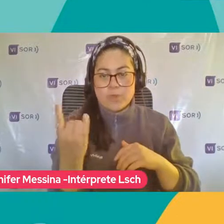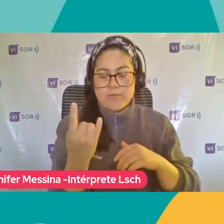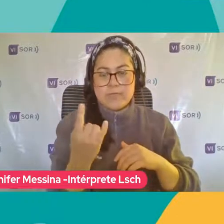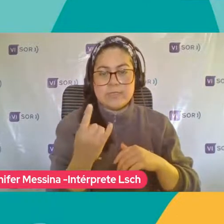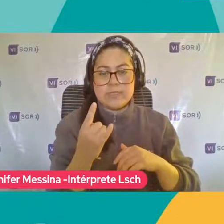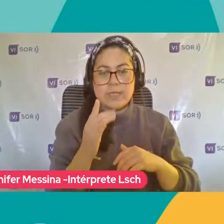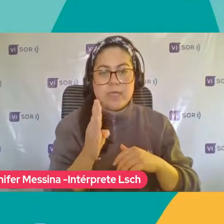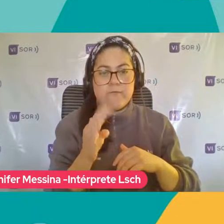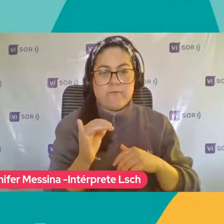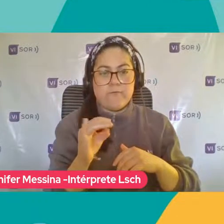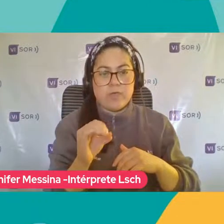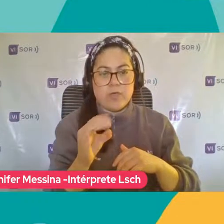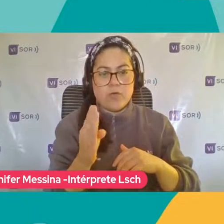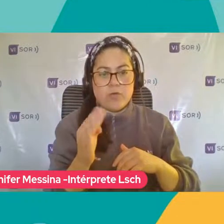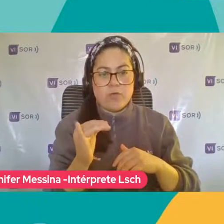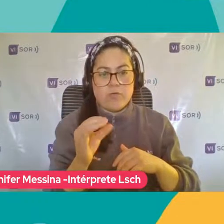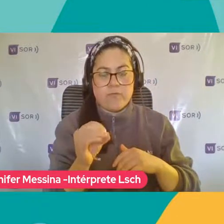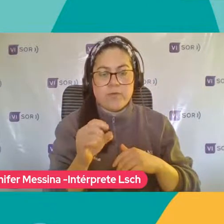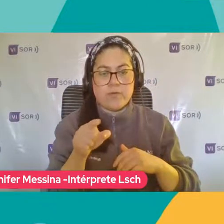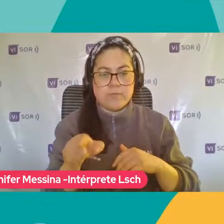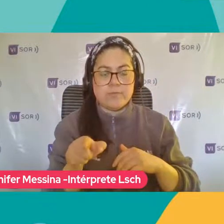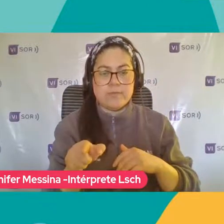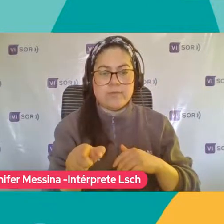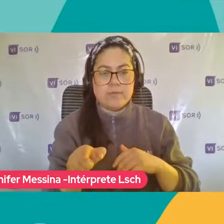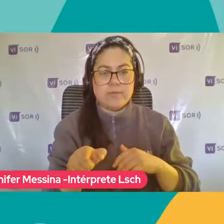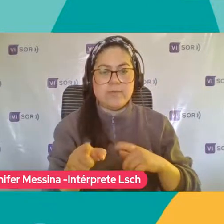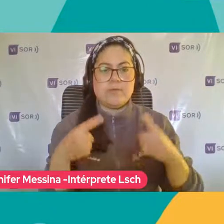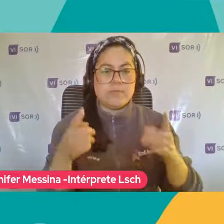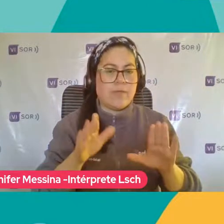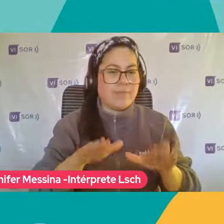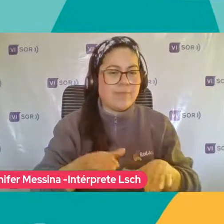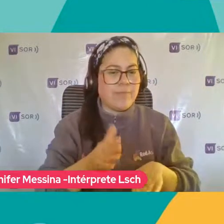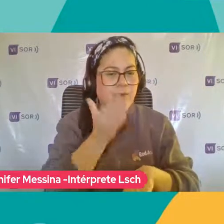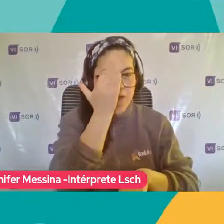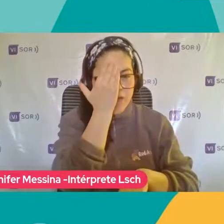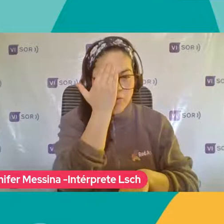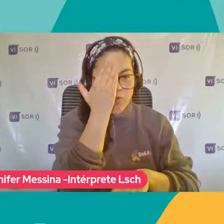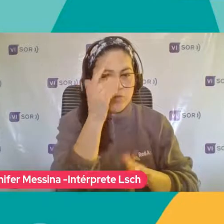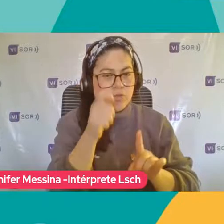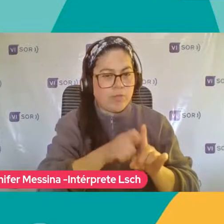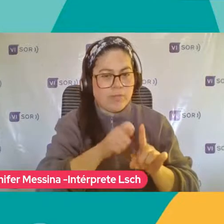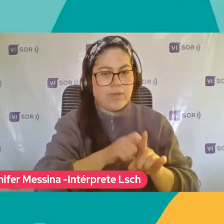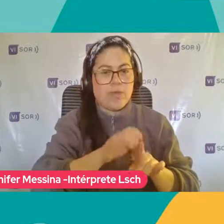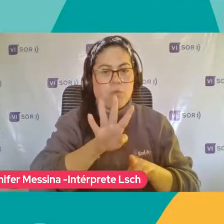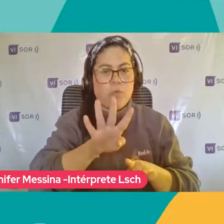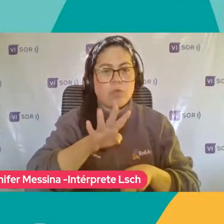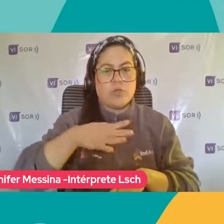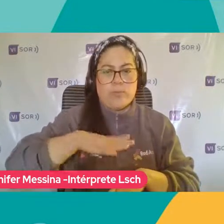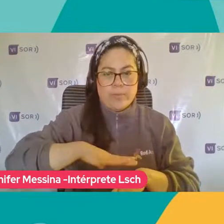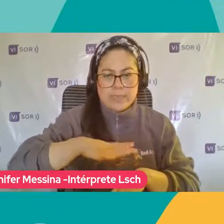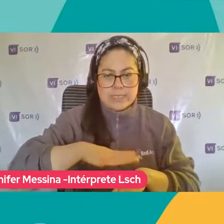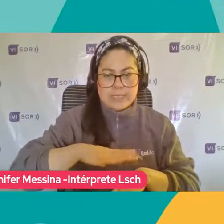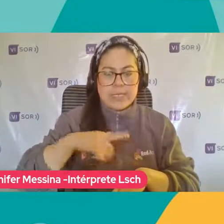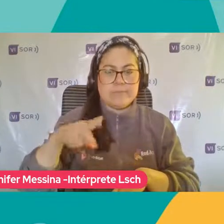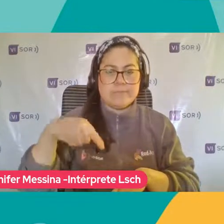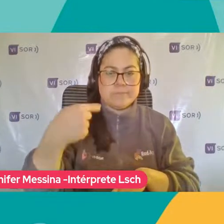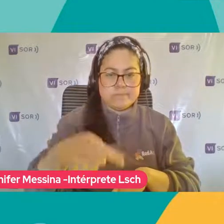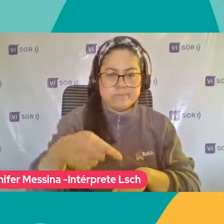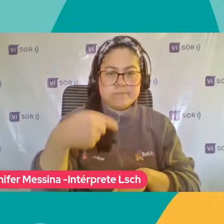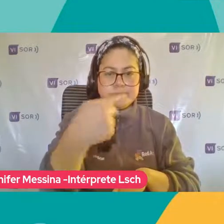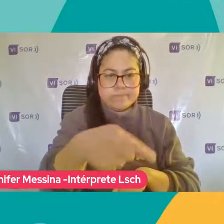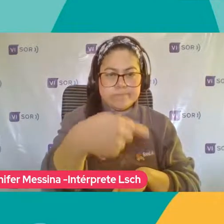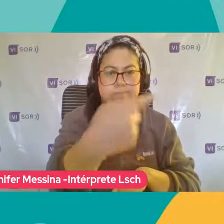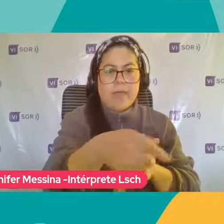Este de Expo Regional Que vamos a estarlo Desarrollando Durante El mes De agosto Cuatro Martes En este mes Hasta la misma hora